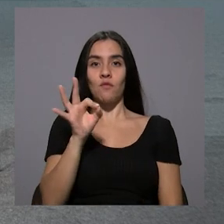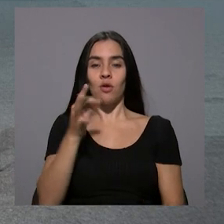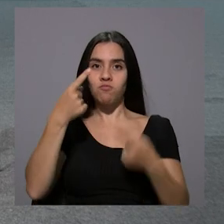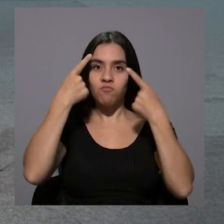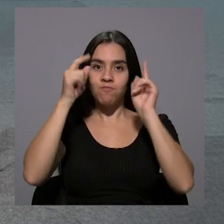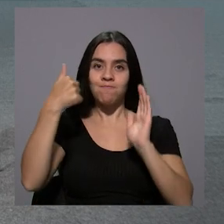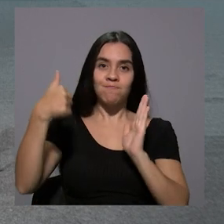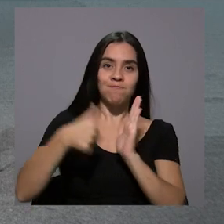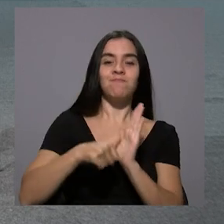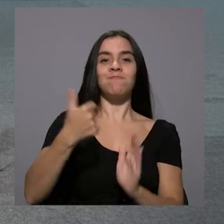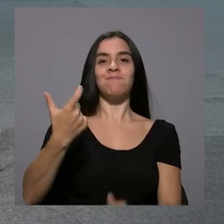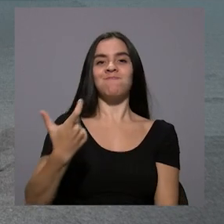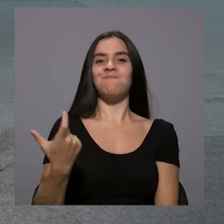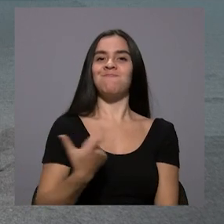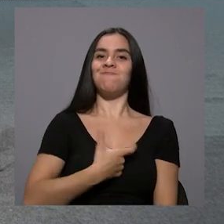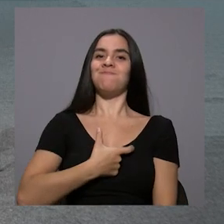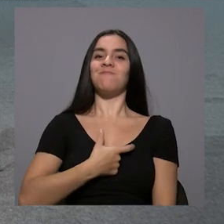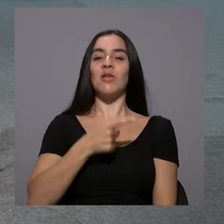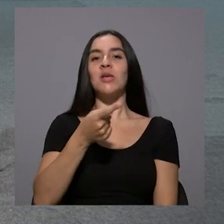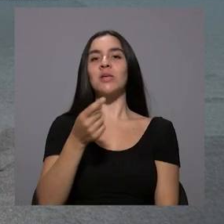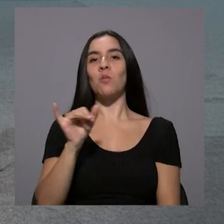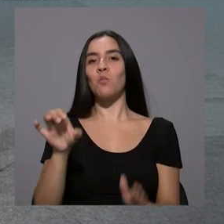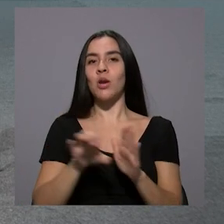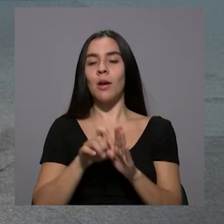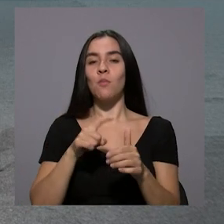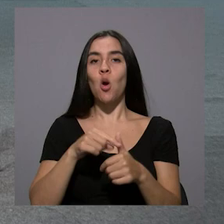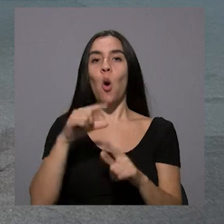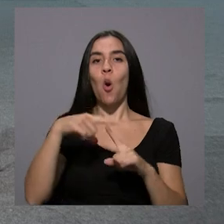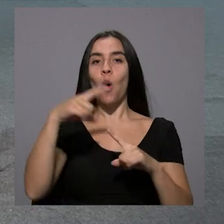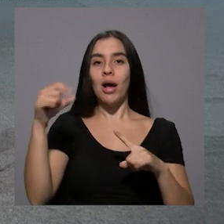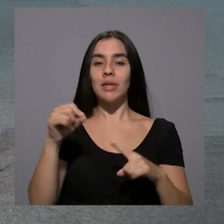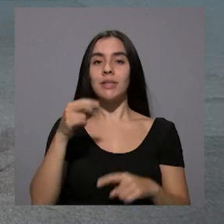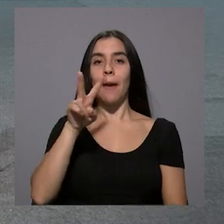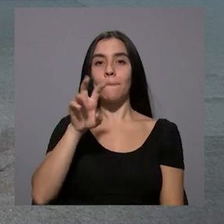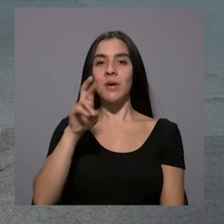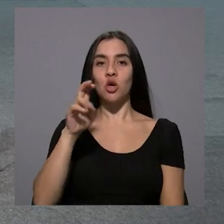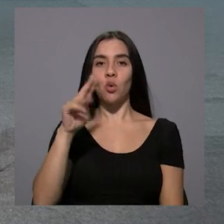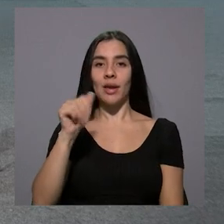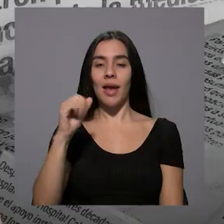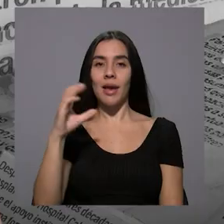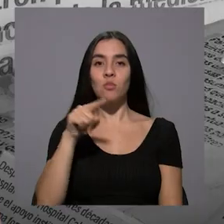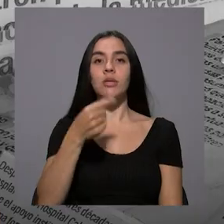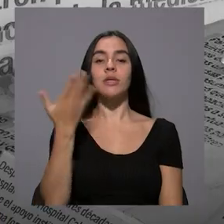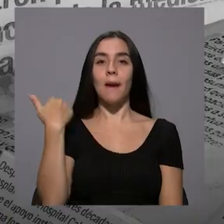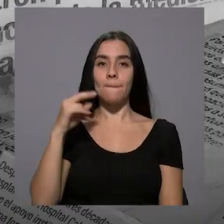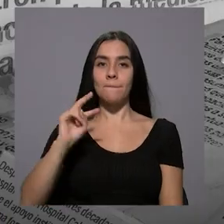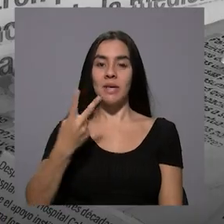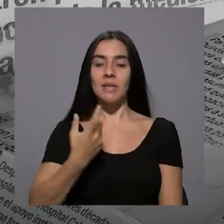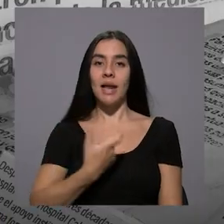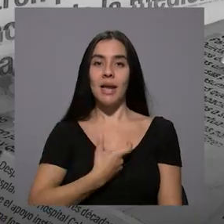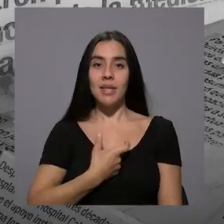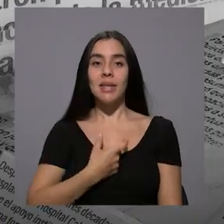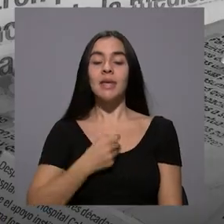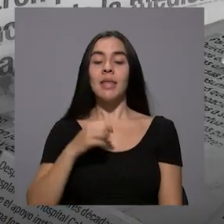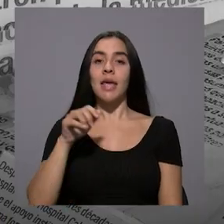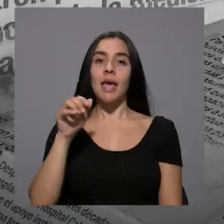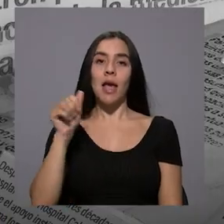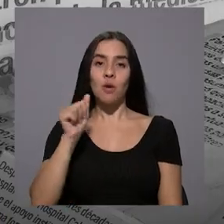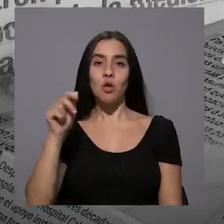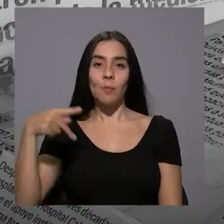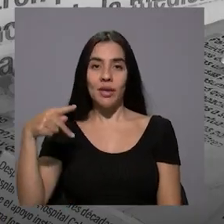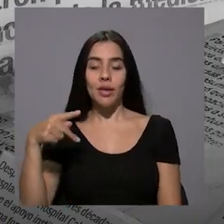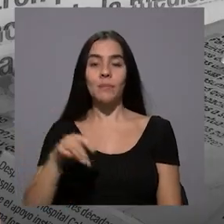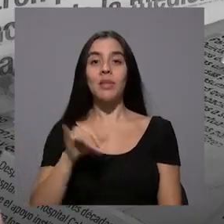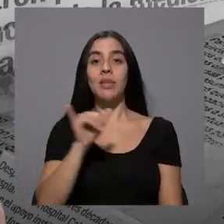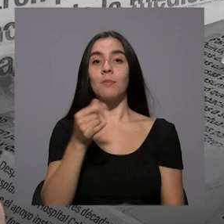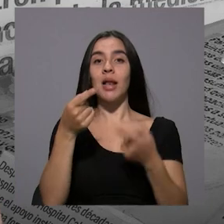febrero fueron electas como alcaldesas. Es el caso, por ejemplo, de Ojancha, doña Verónica Campos, que había sido vicealcaldesa de don Eduardo Pineda por muchísimo